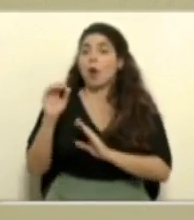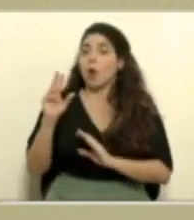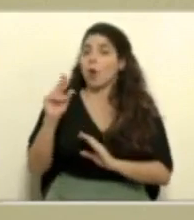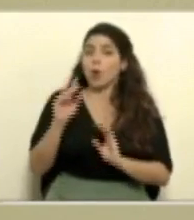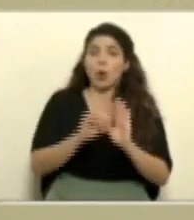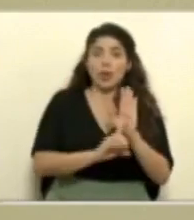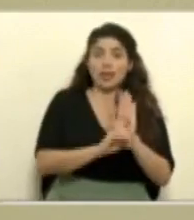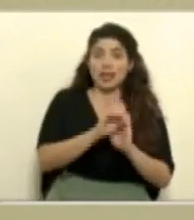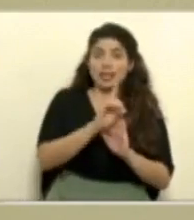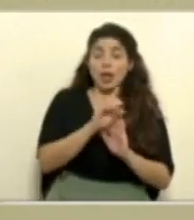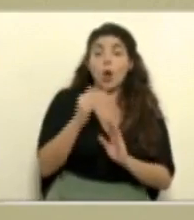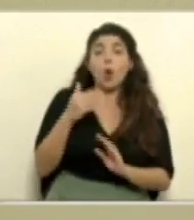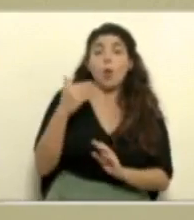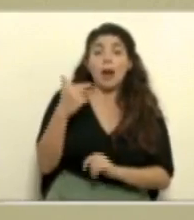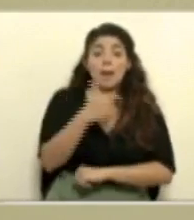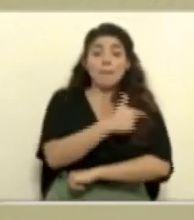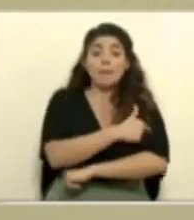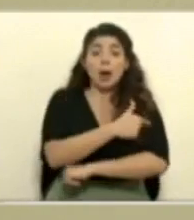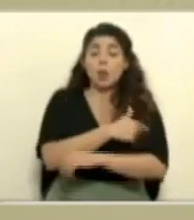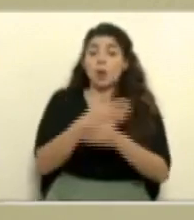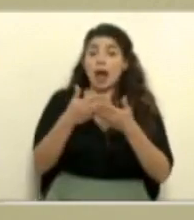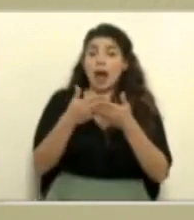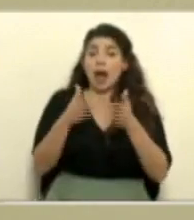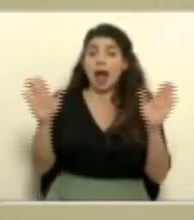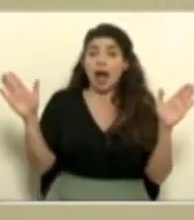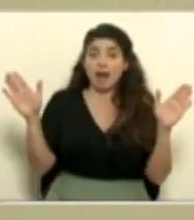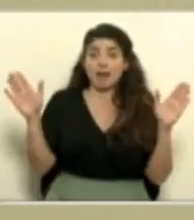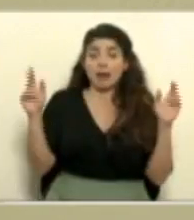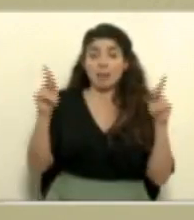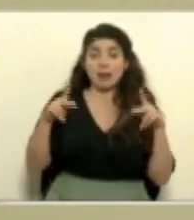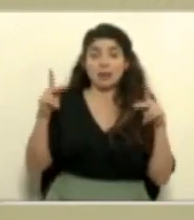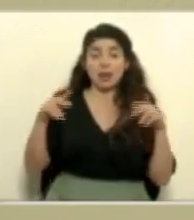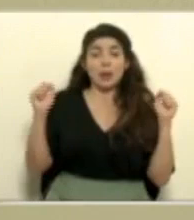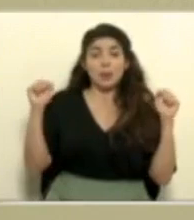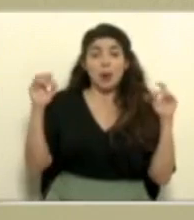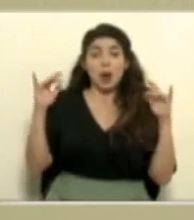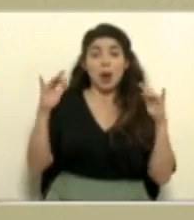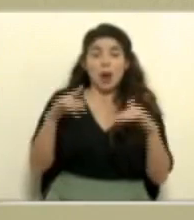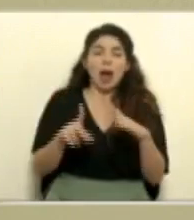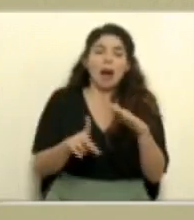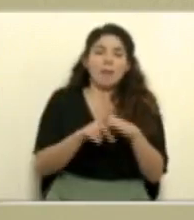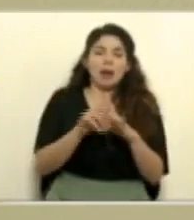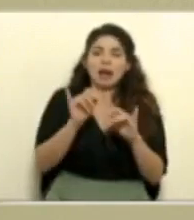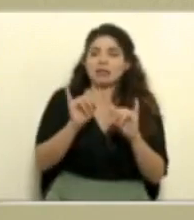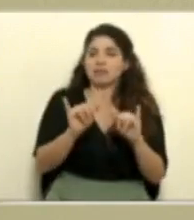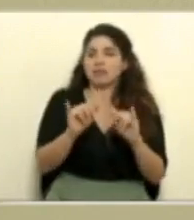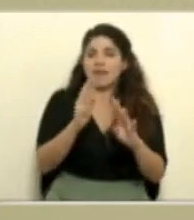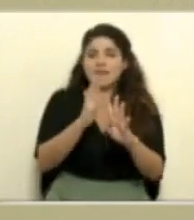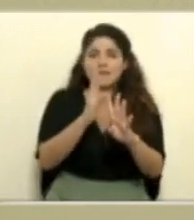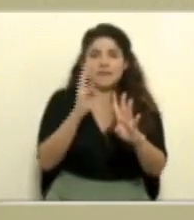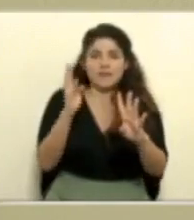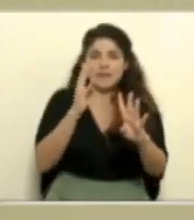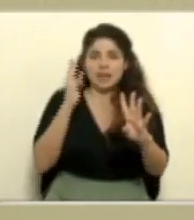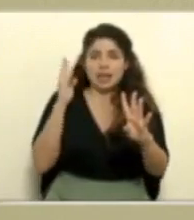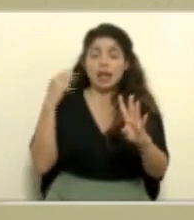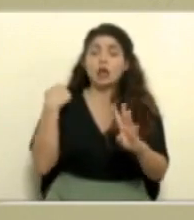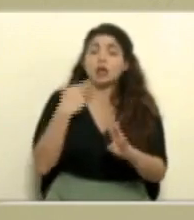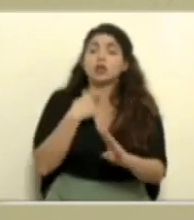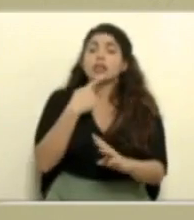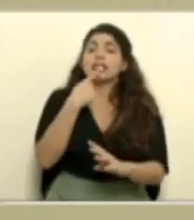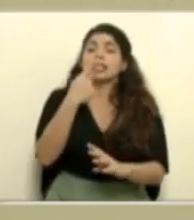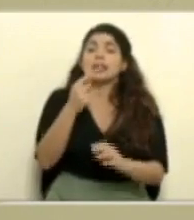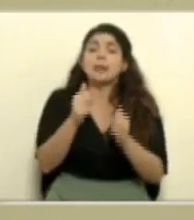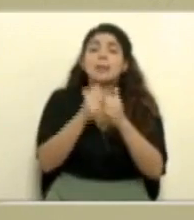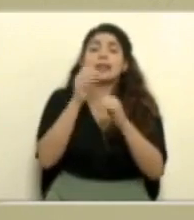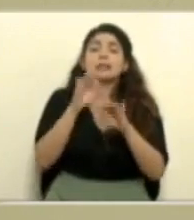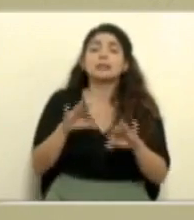cuando se abre la vacunación de forma masiva se da este fenómeno de las filas insistimos en que lo mas importante es que